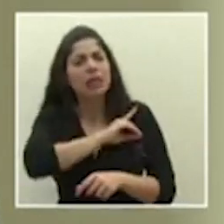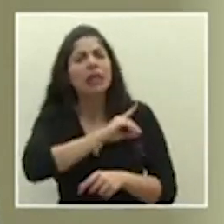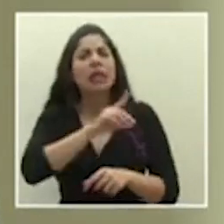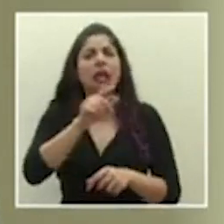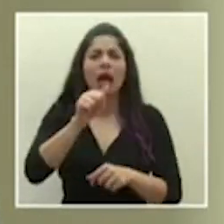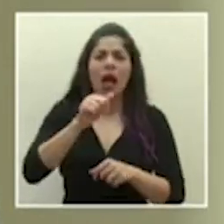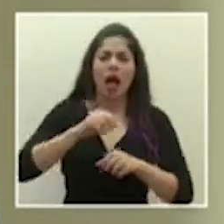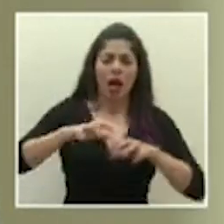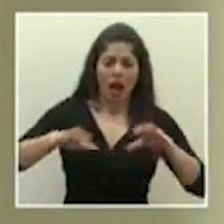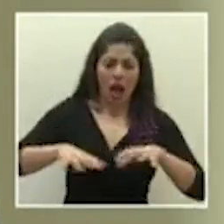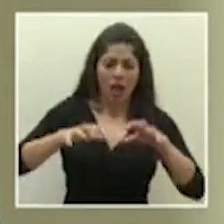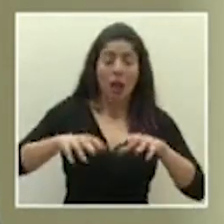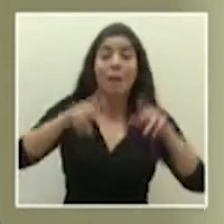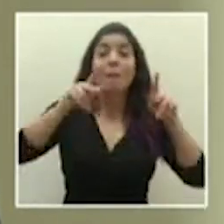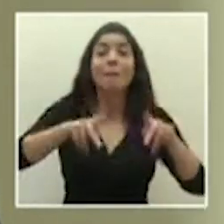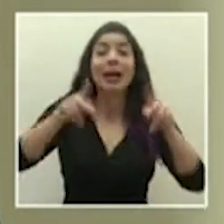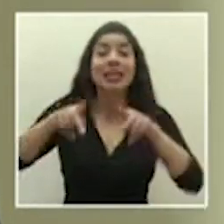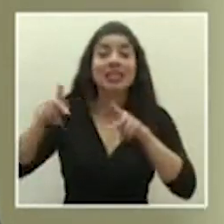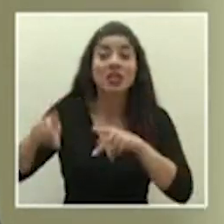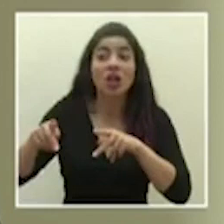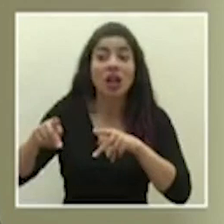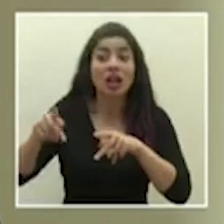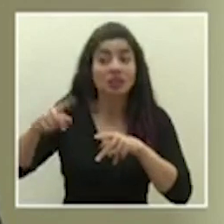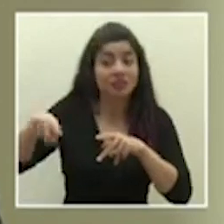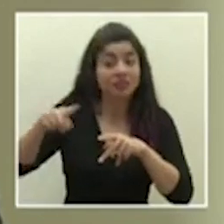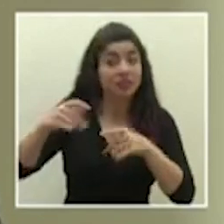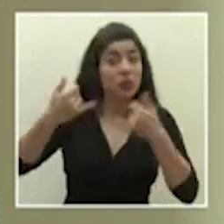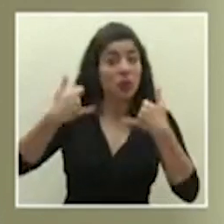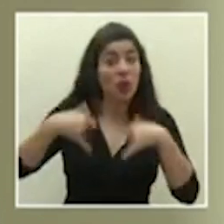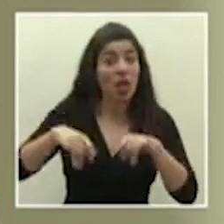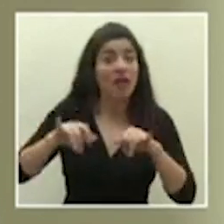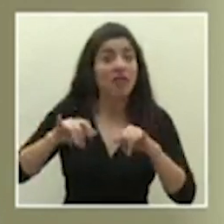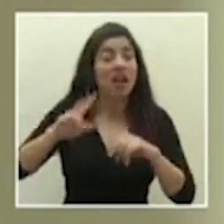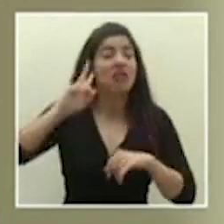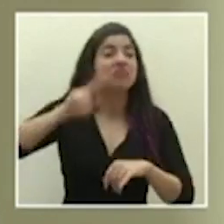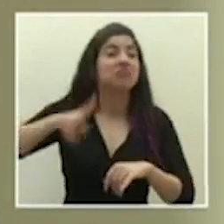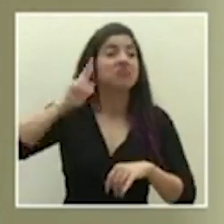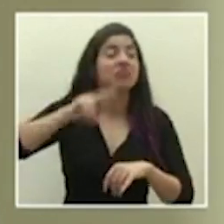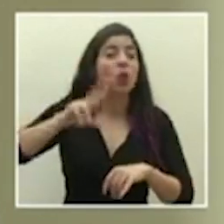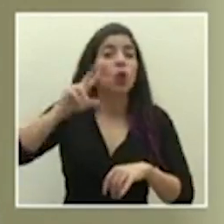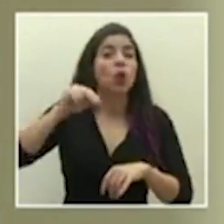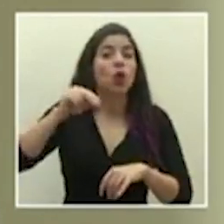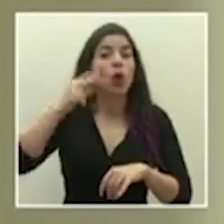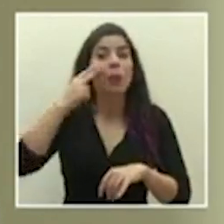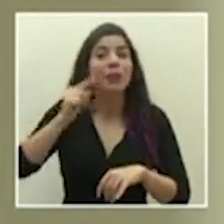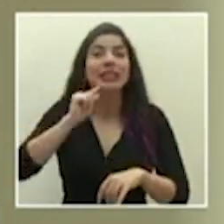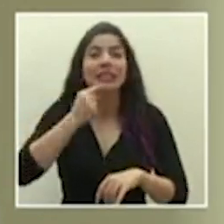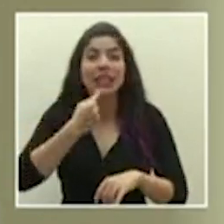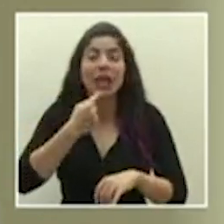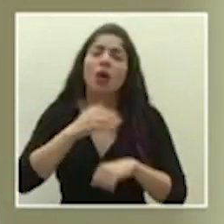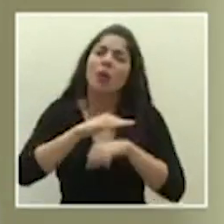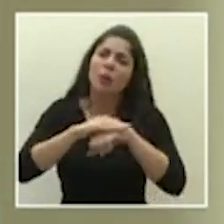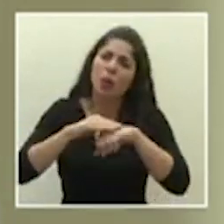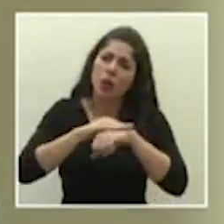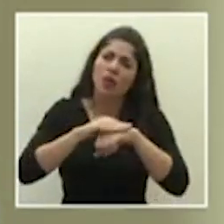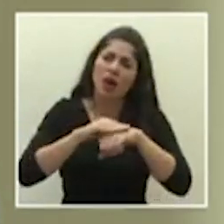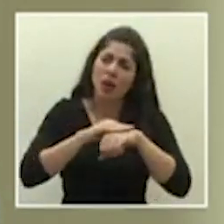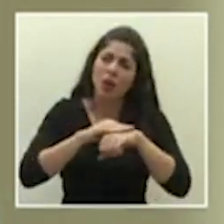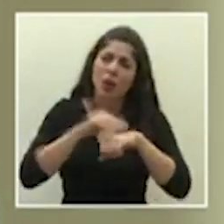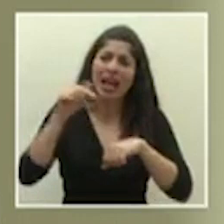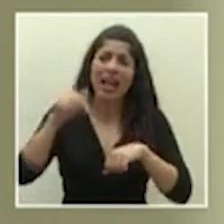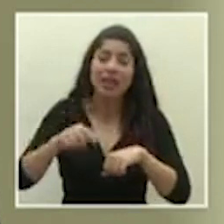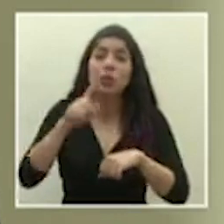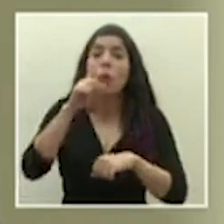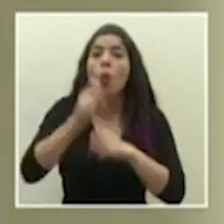comportamiento a las personas que no han querido tomar esto en serio por favor indico esto es un